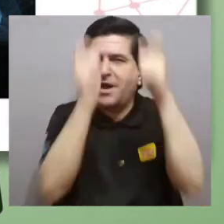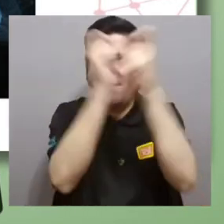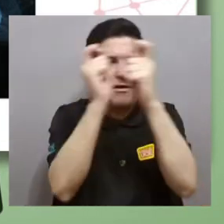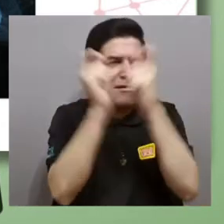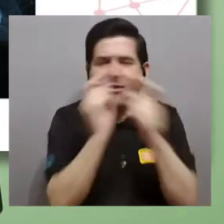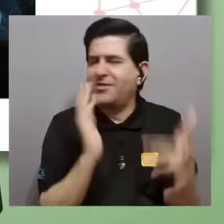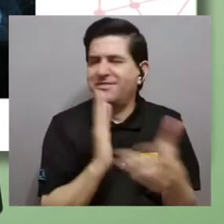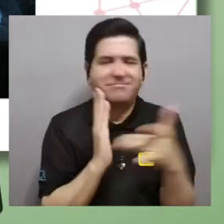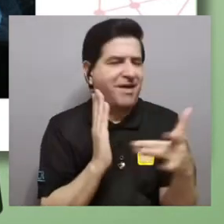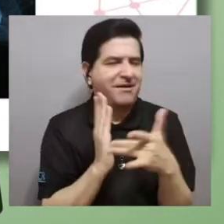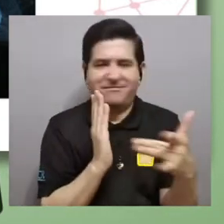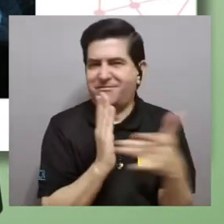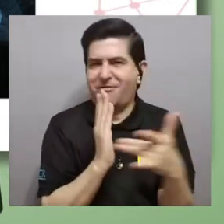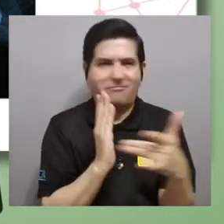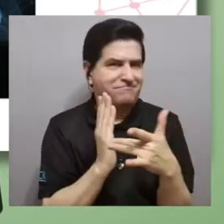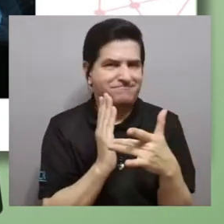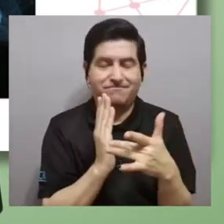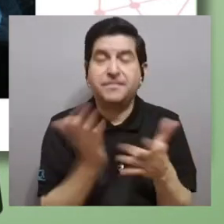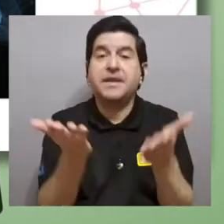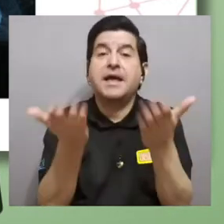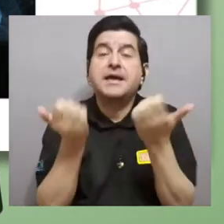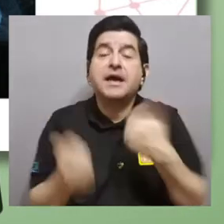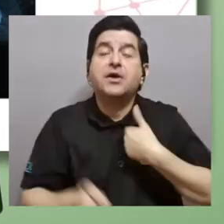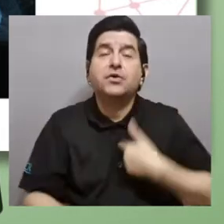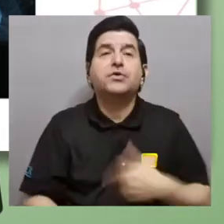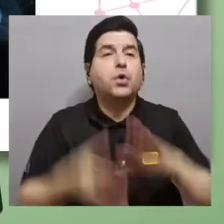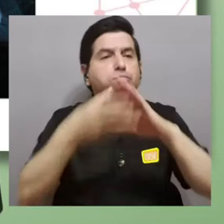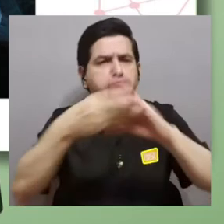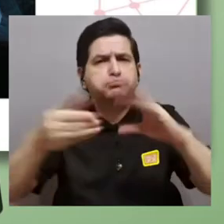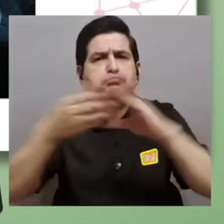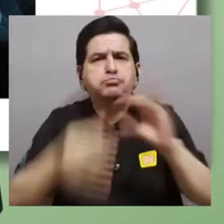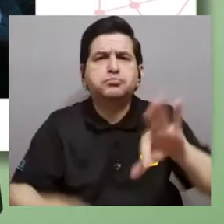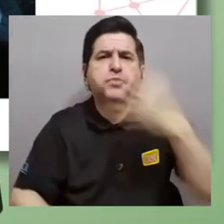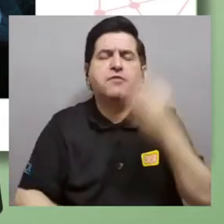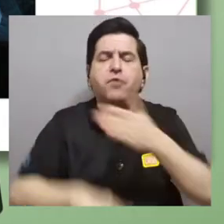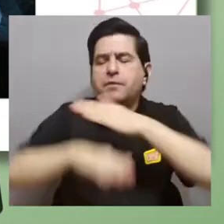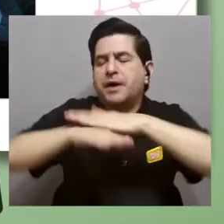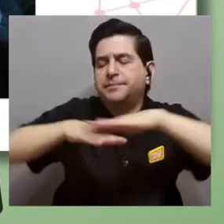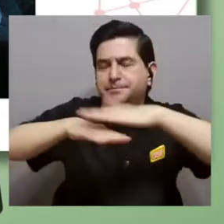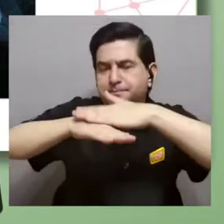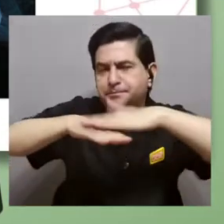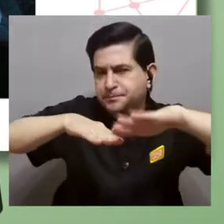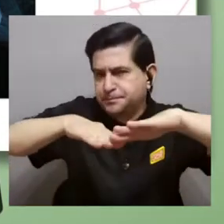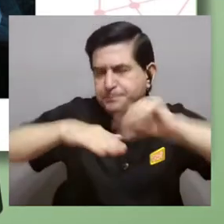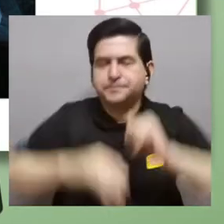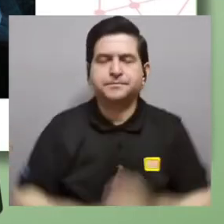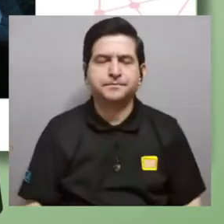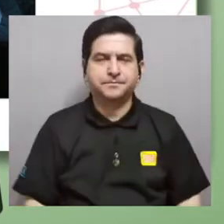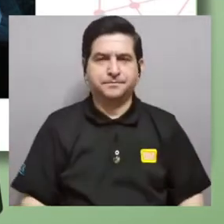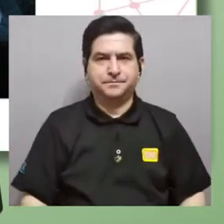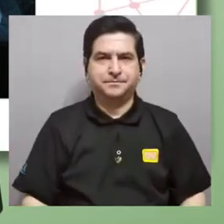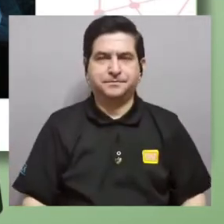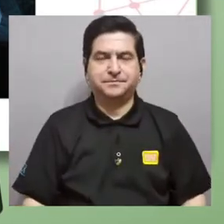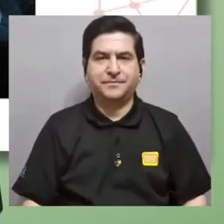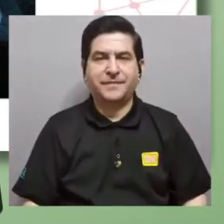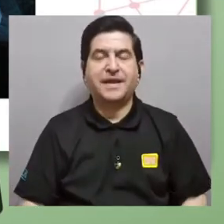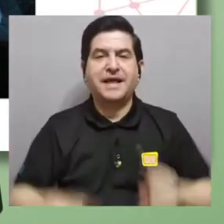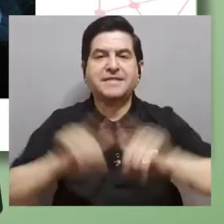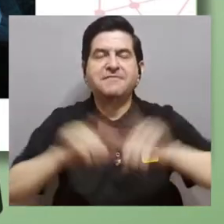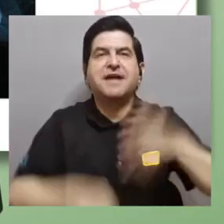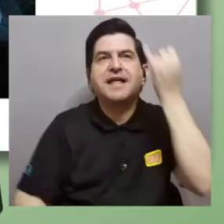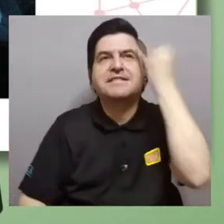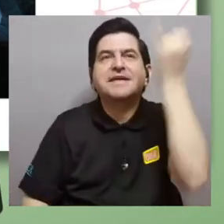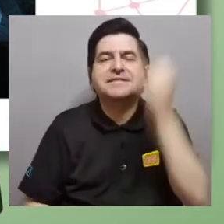no deseo entrar en un detalle muy técnico, sino que quiero nada más comentarles de manera superficial, por